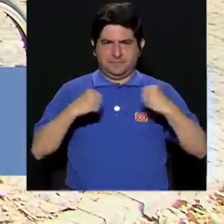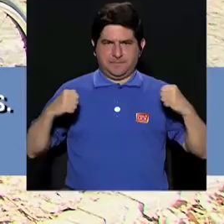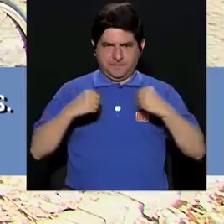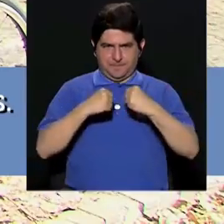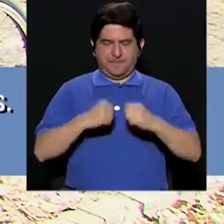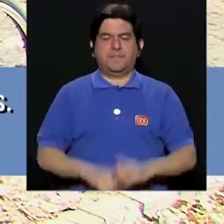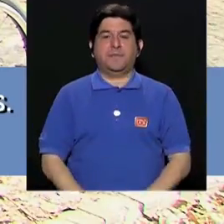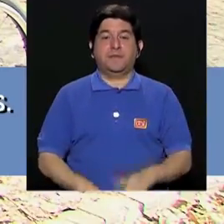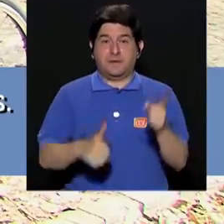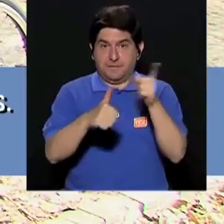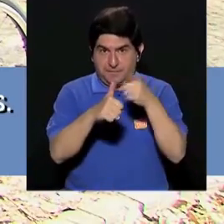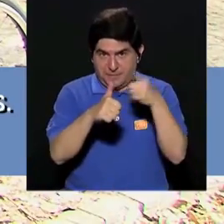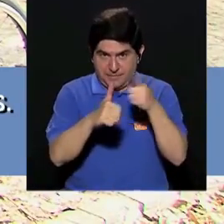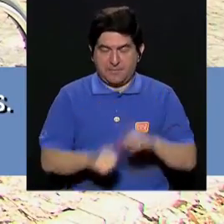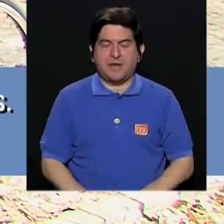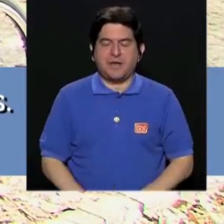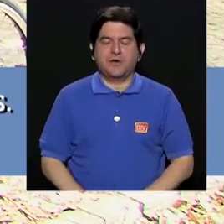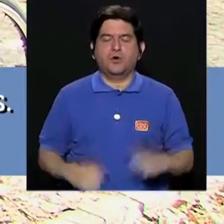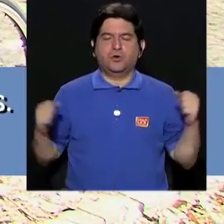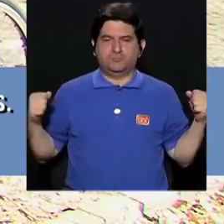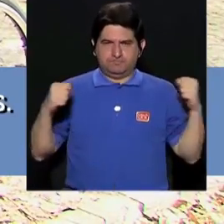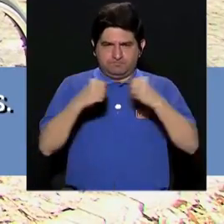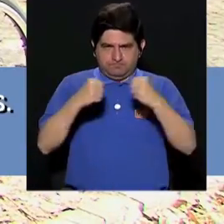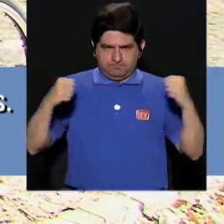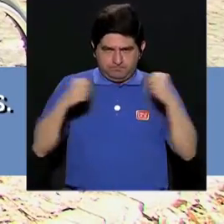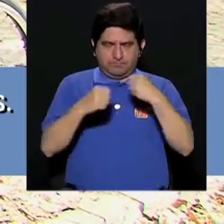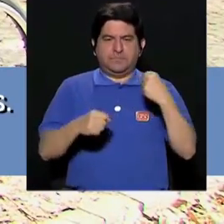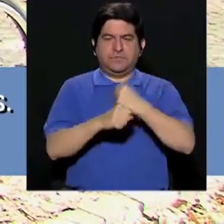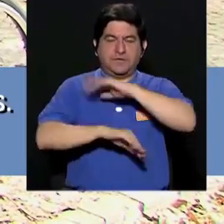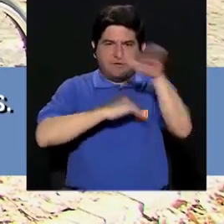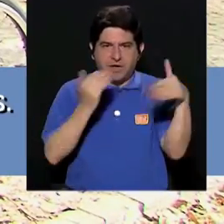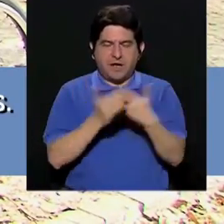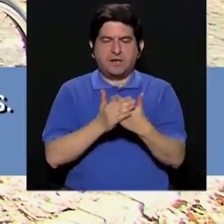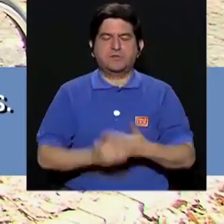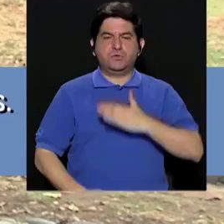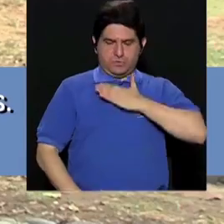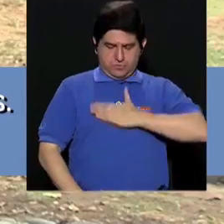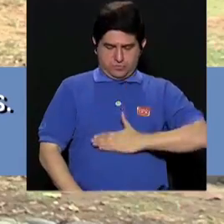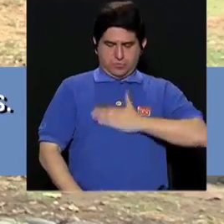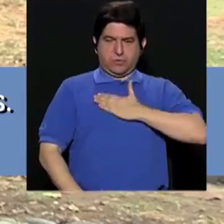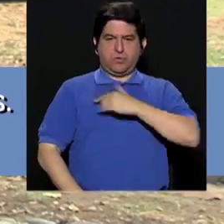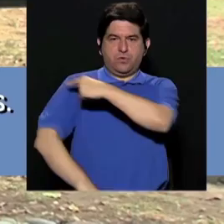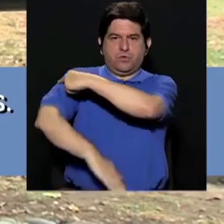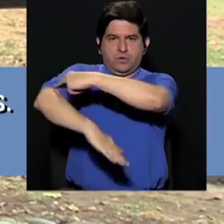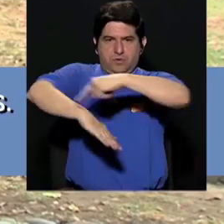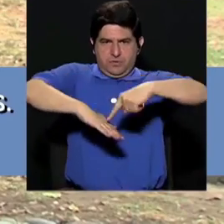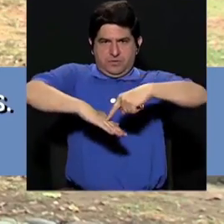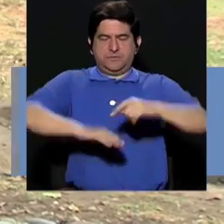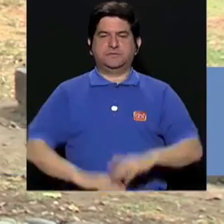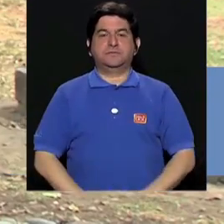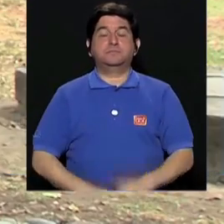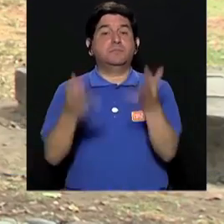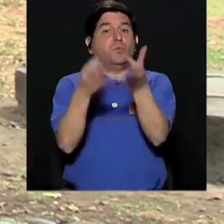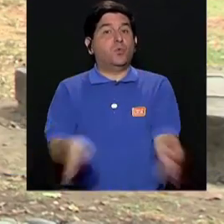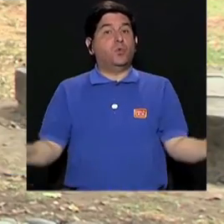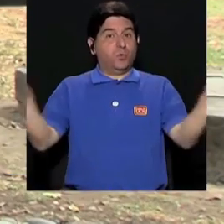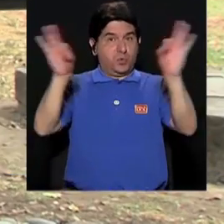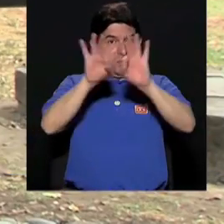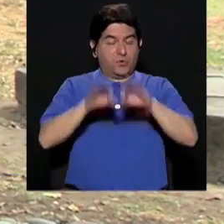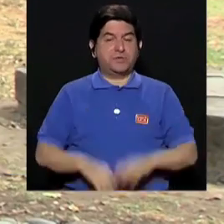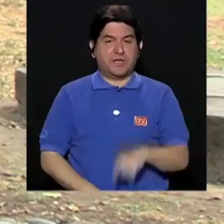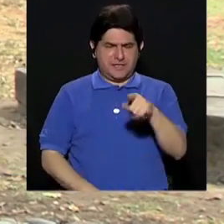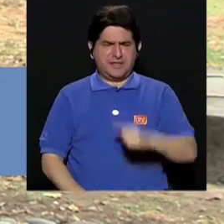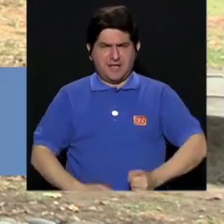hacer es el ejercicio de press de pecho. Aquí estamos trabajando toda la parte del pectoral y un poco la parte de los brazos. Es importante que cuando hagamos el